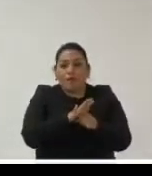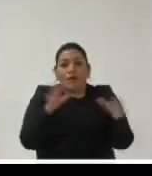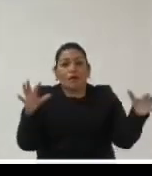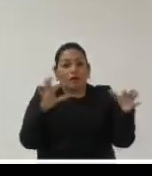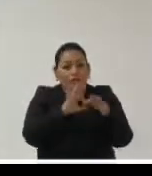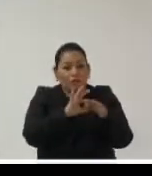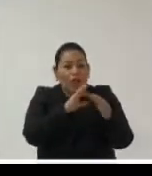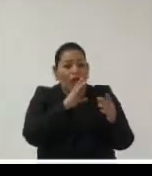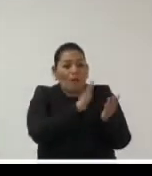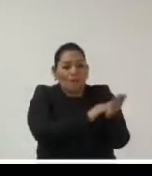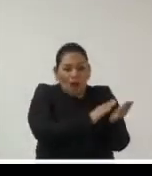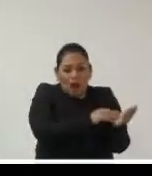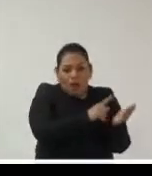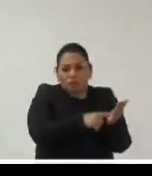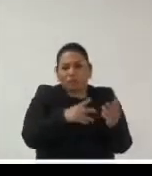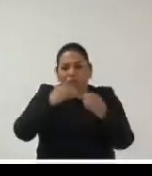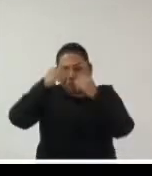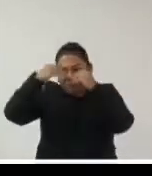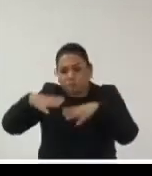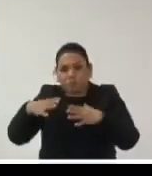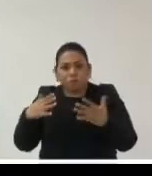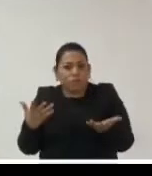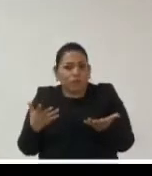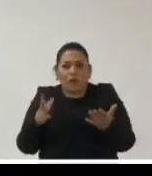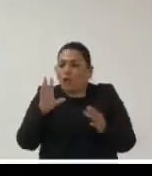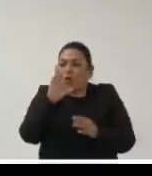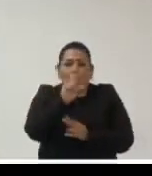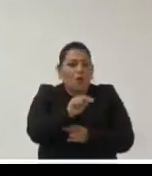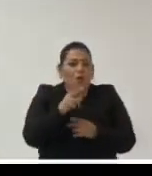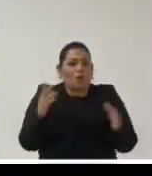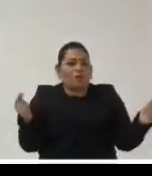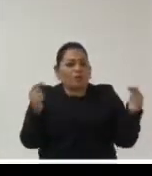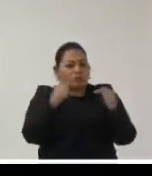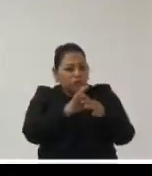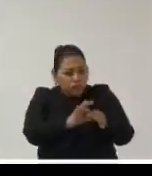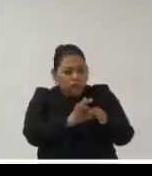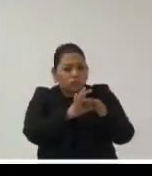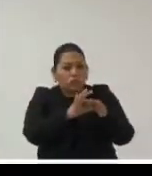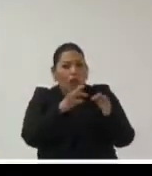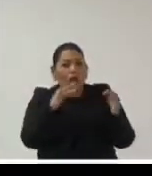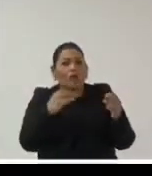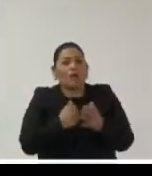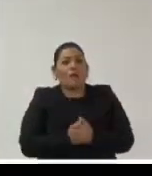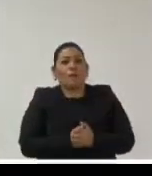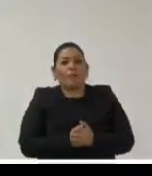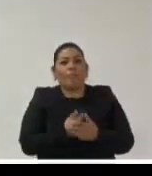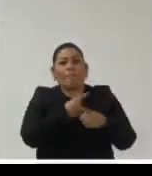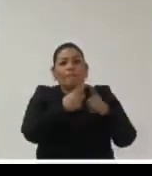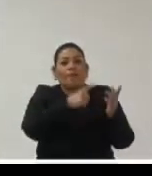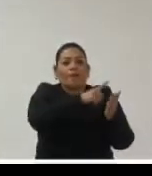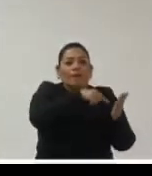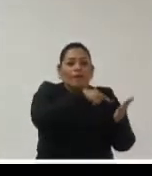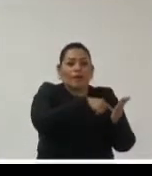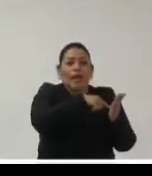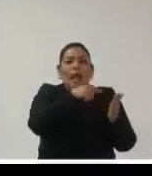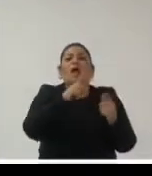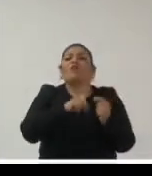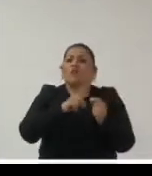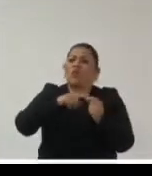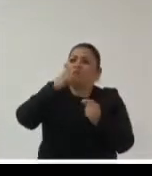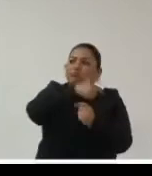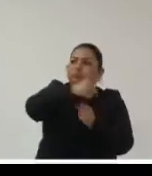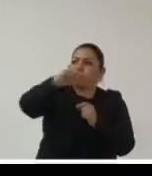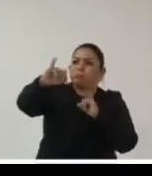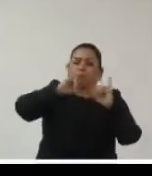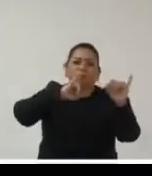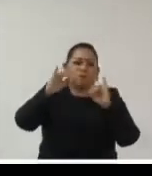entre los documentos y los datos no se pierda que el vínculo entre los diferentes lugares donde conservamos la información no se pierda